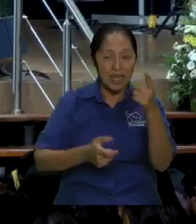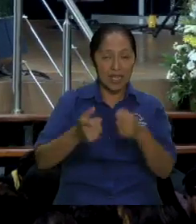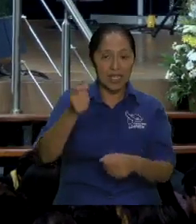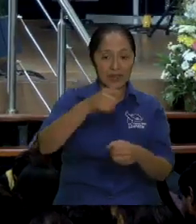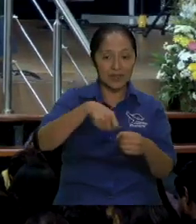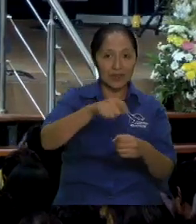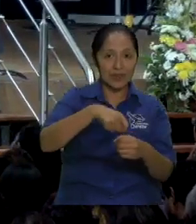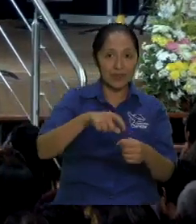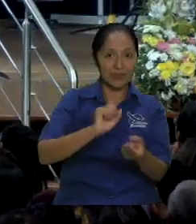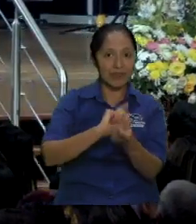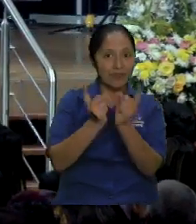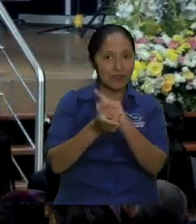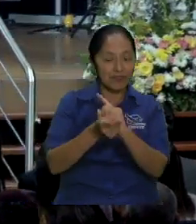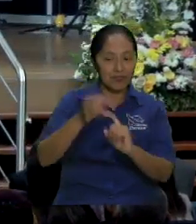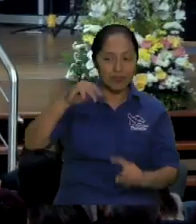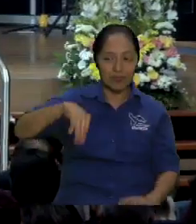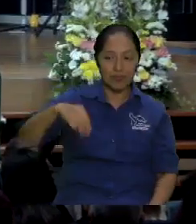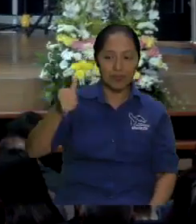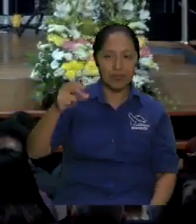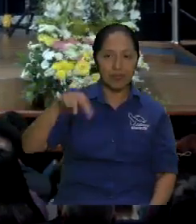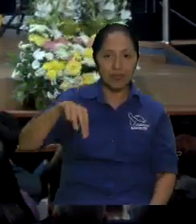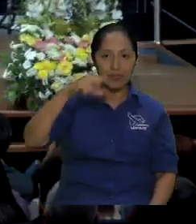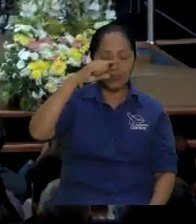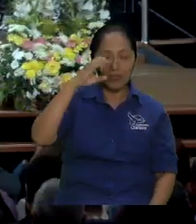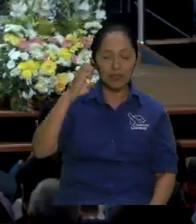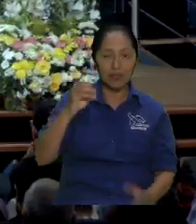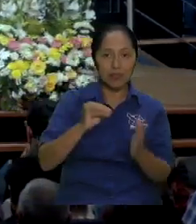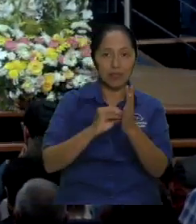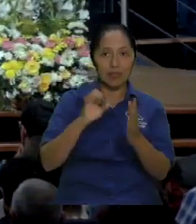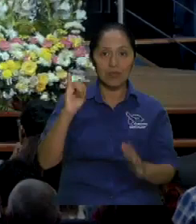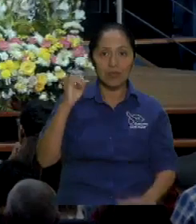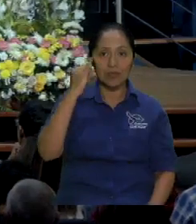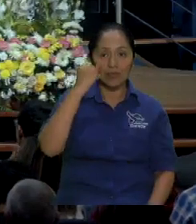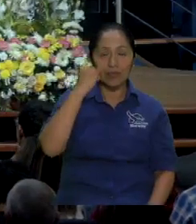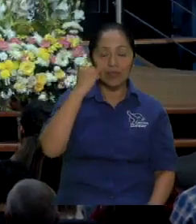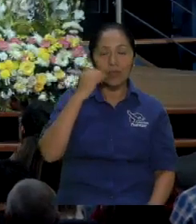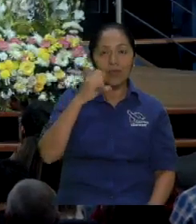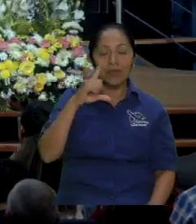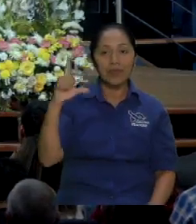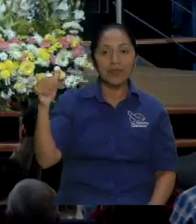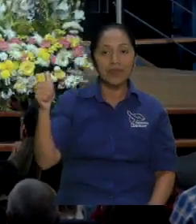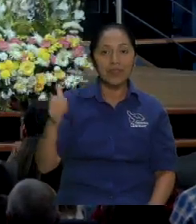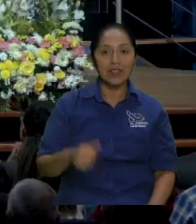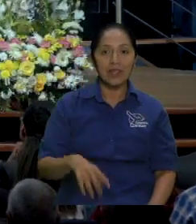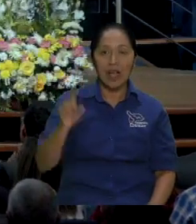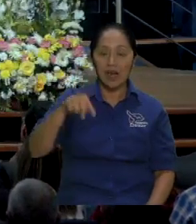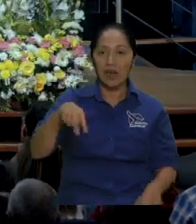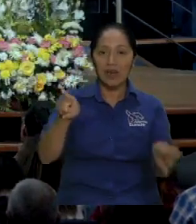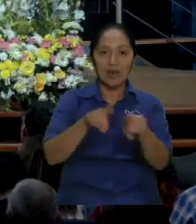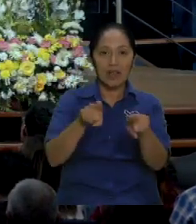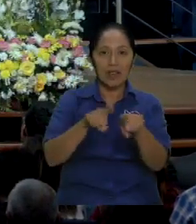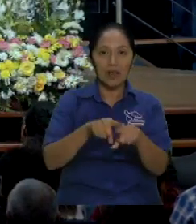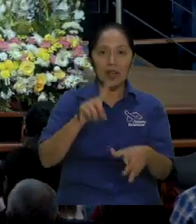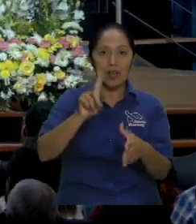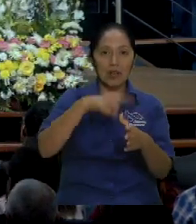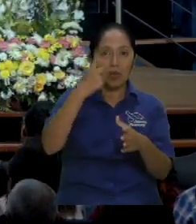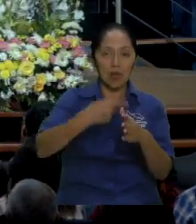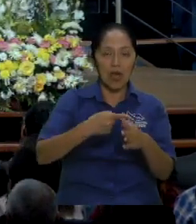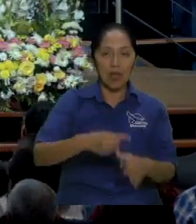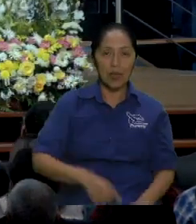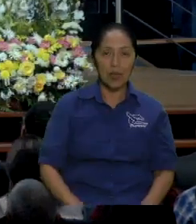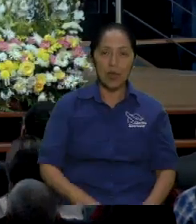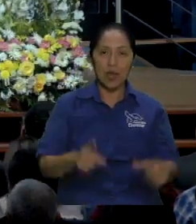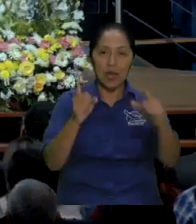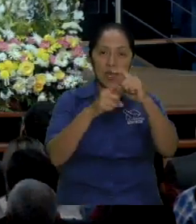se pone en el lomo del camello que es siervo de Dios ese lo ese lo empieza a menear y a menear y a